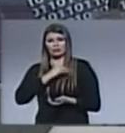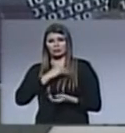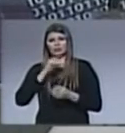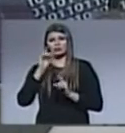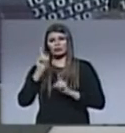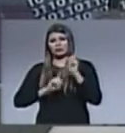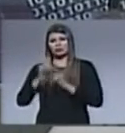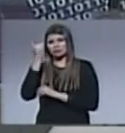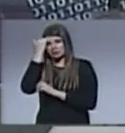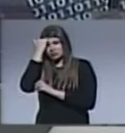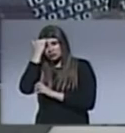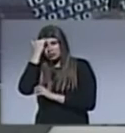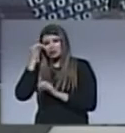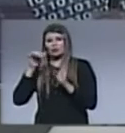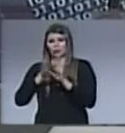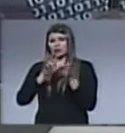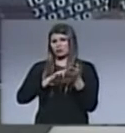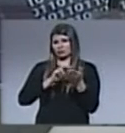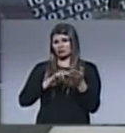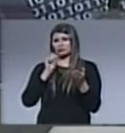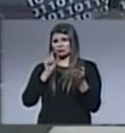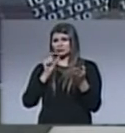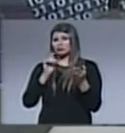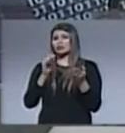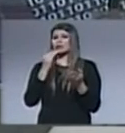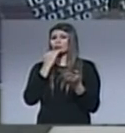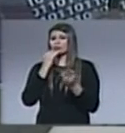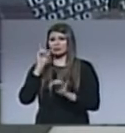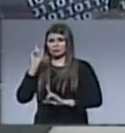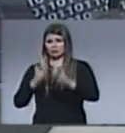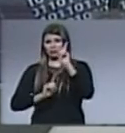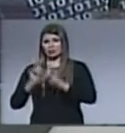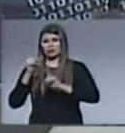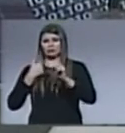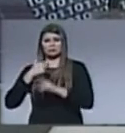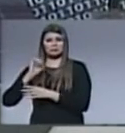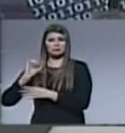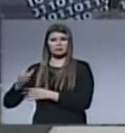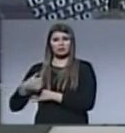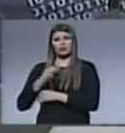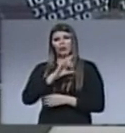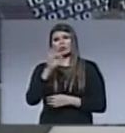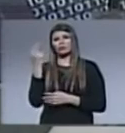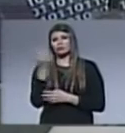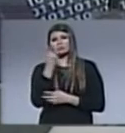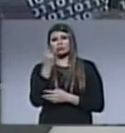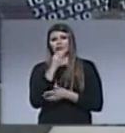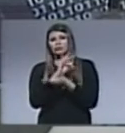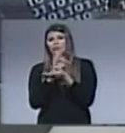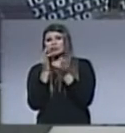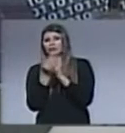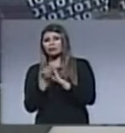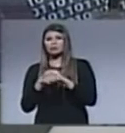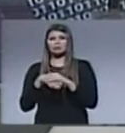arrepintieron como lo enseña la palabra de Dios, otros lo negaron o buscaron una fórmula más